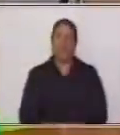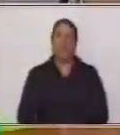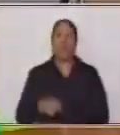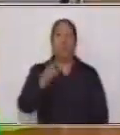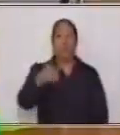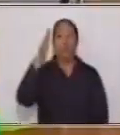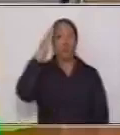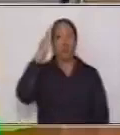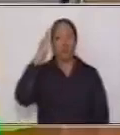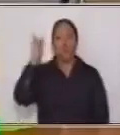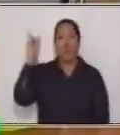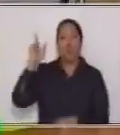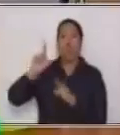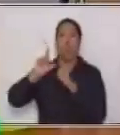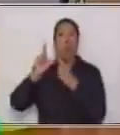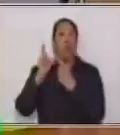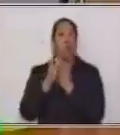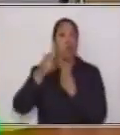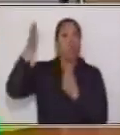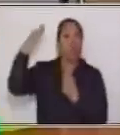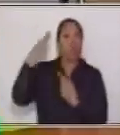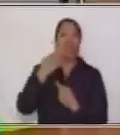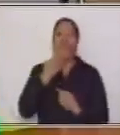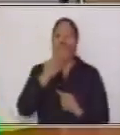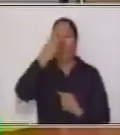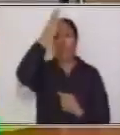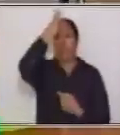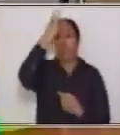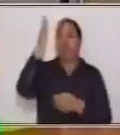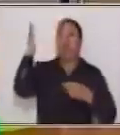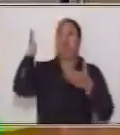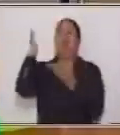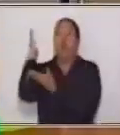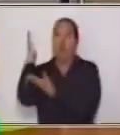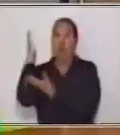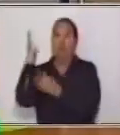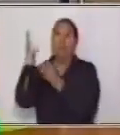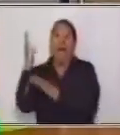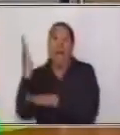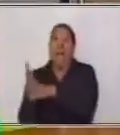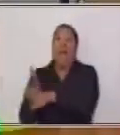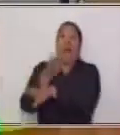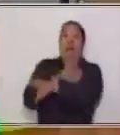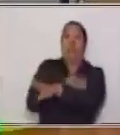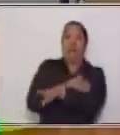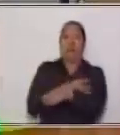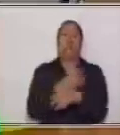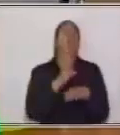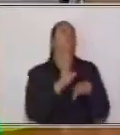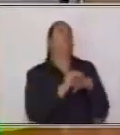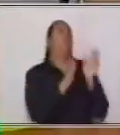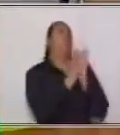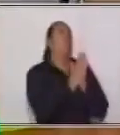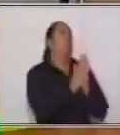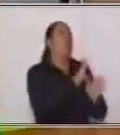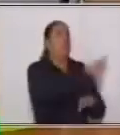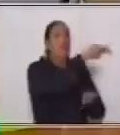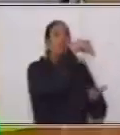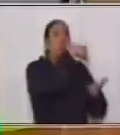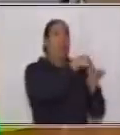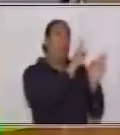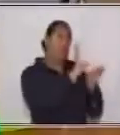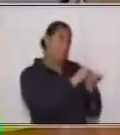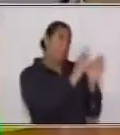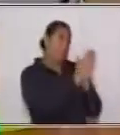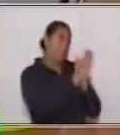antes hay que pedirle permiso a la madre naturaleza para poder cortar uno de ellos? Y si